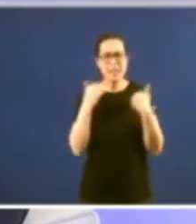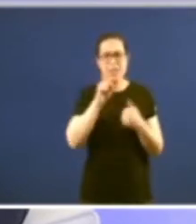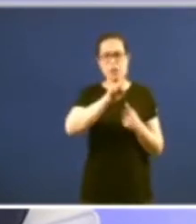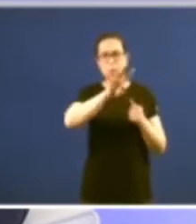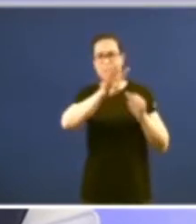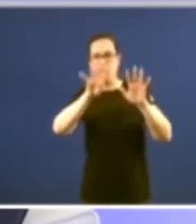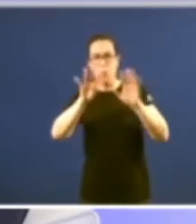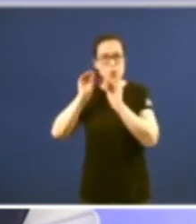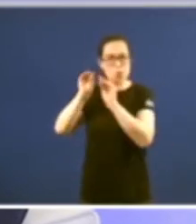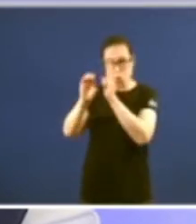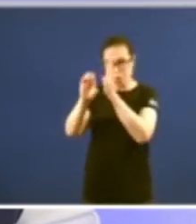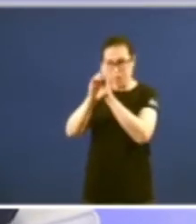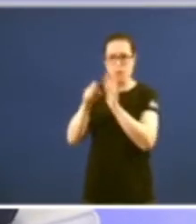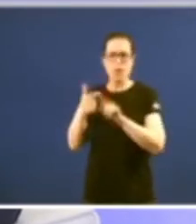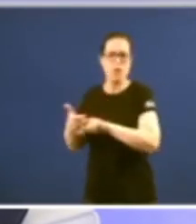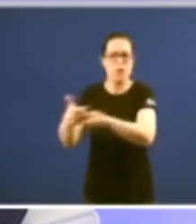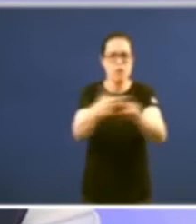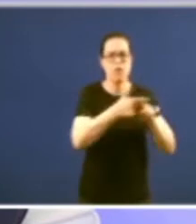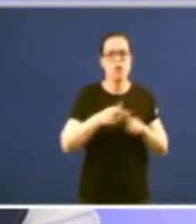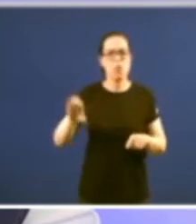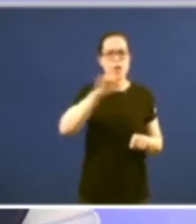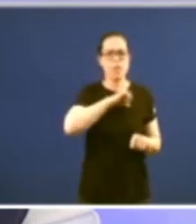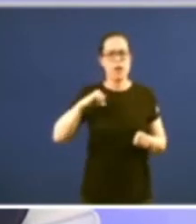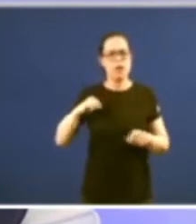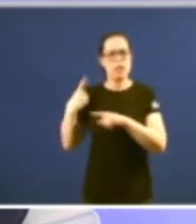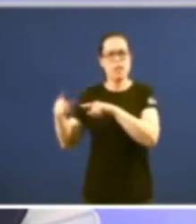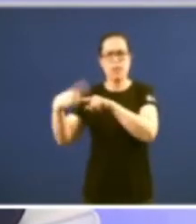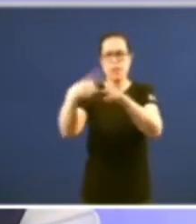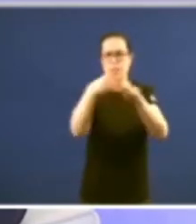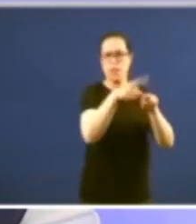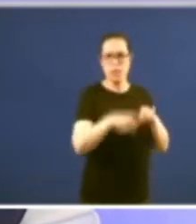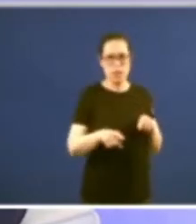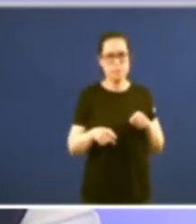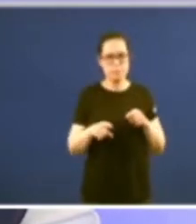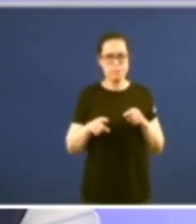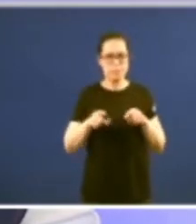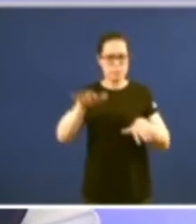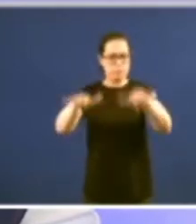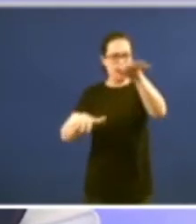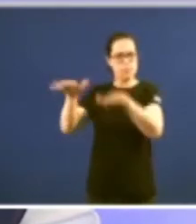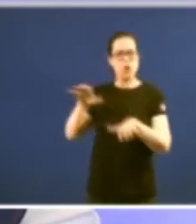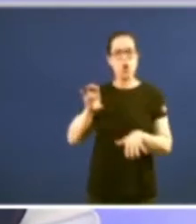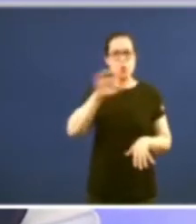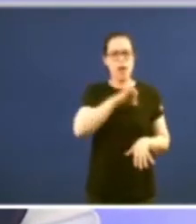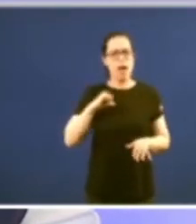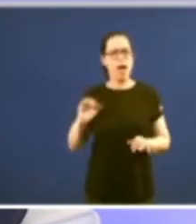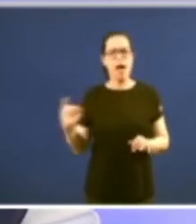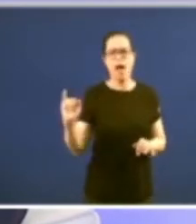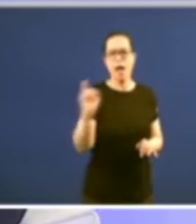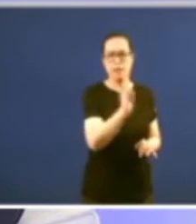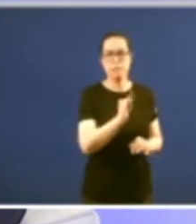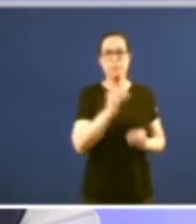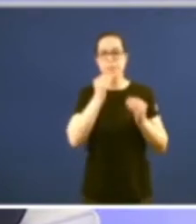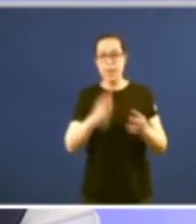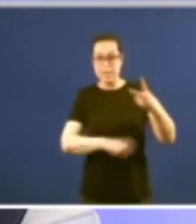están compartidas que as comunidades autónomas con distintos grados de compartición pero están compartidas que as comunidades autónomas en todos os sentidos ben